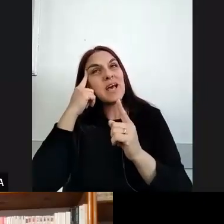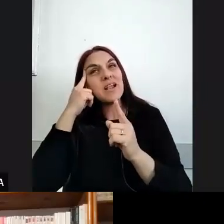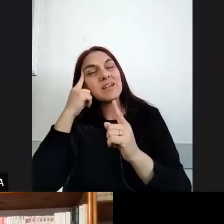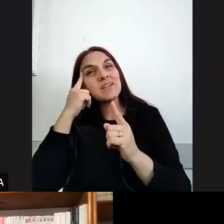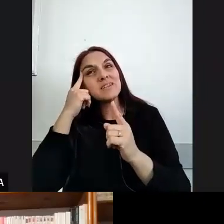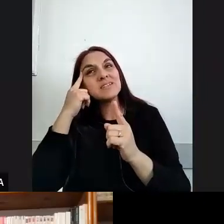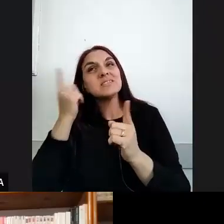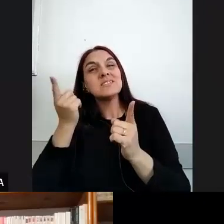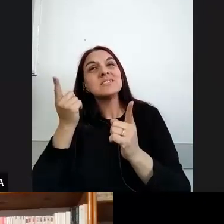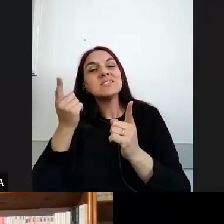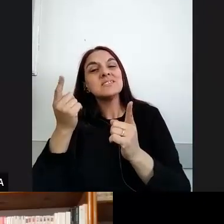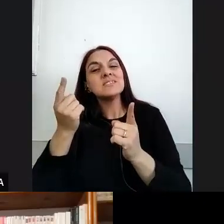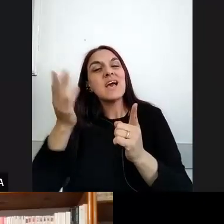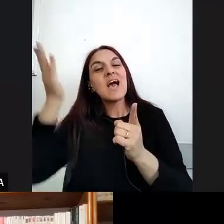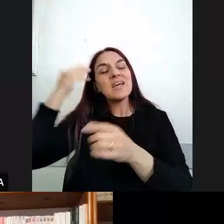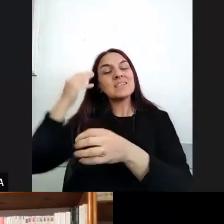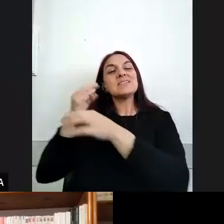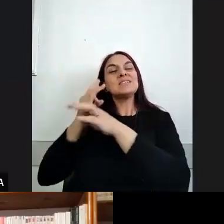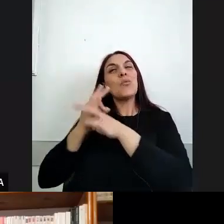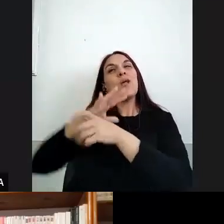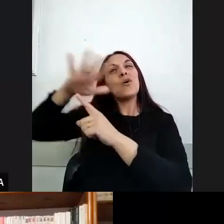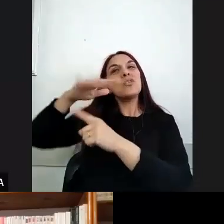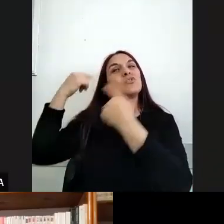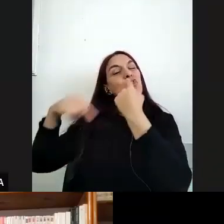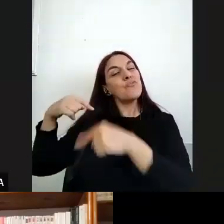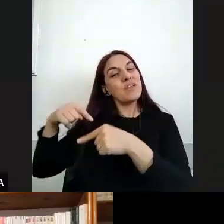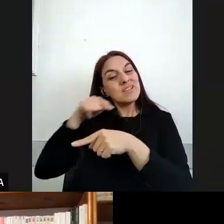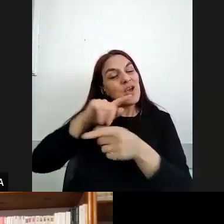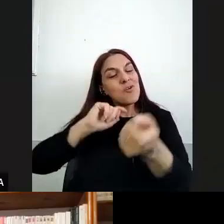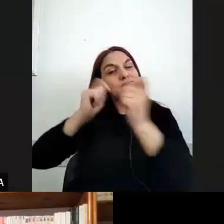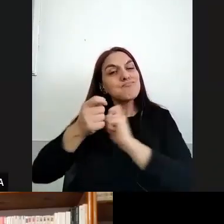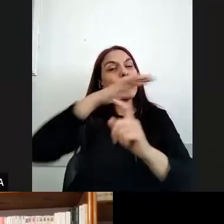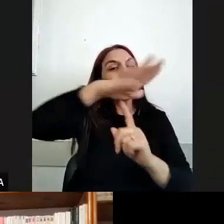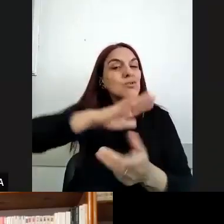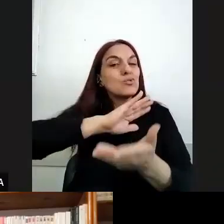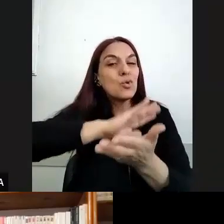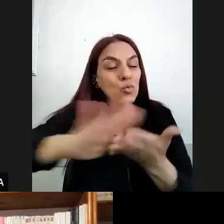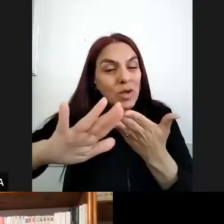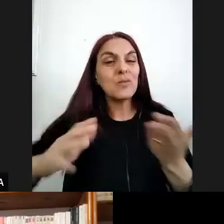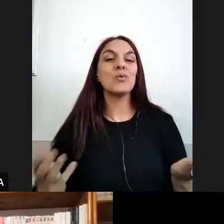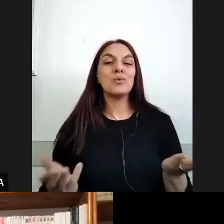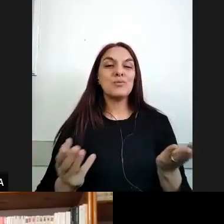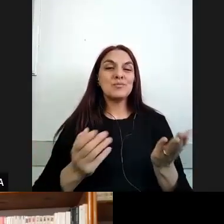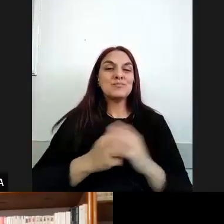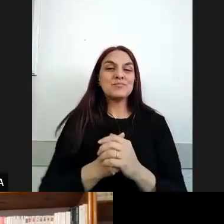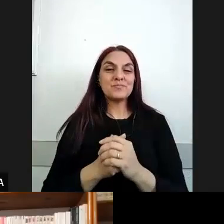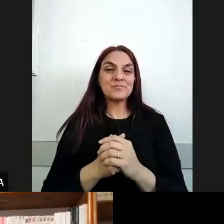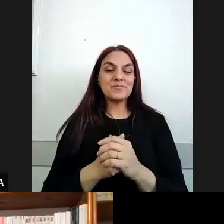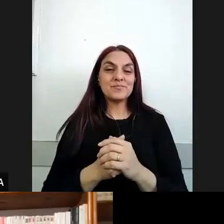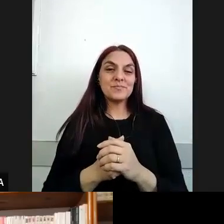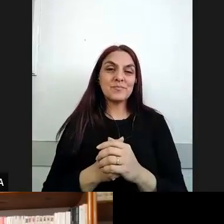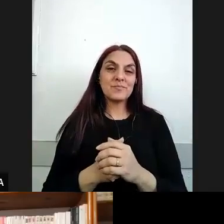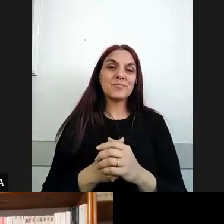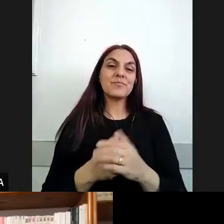se transitó la escuela en otro contexto ¿no? y en el marco de otros diseños curriculares y otros